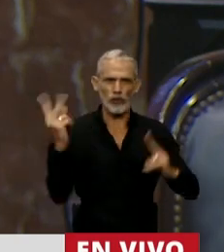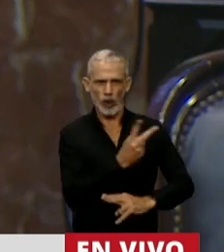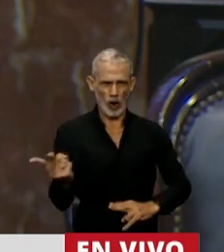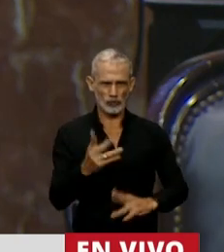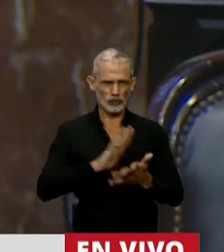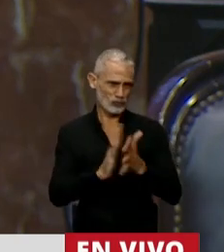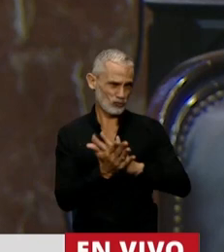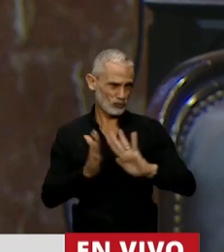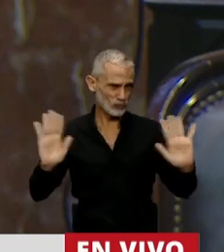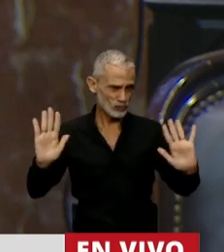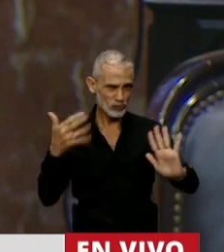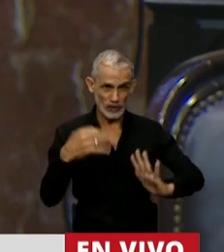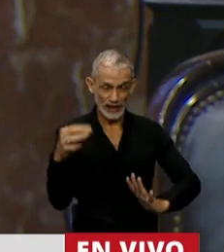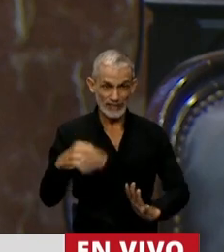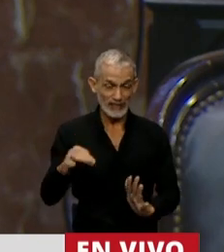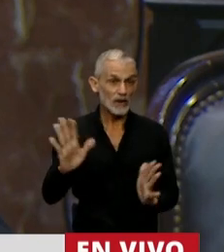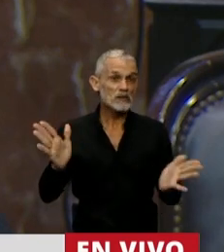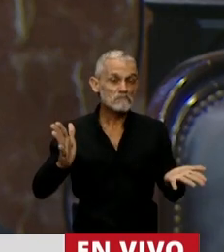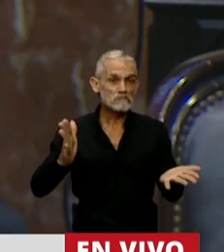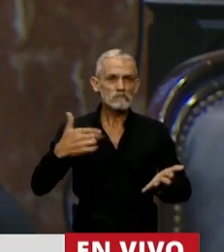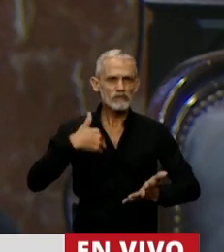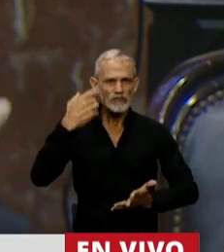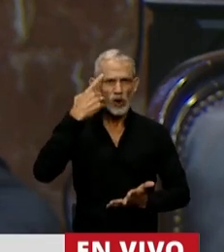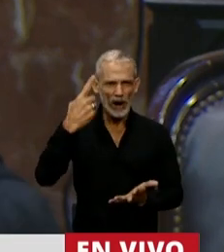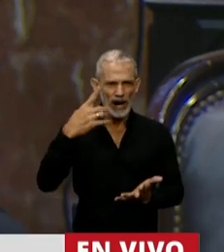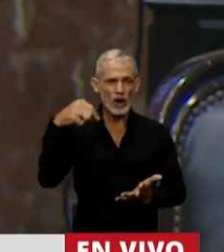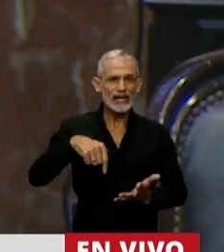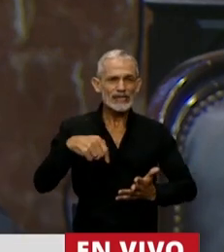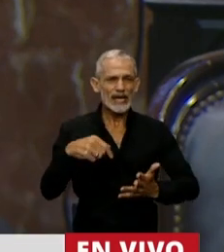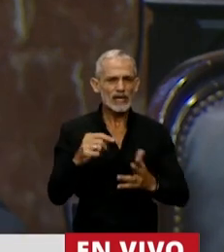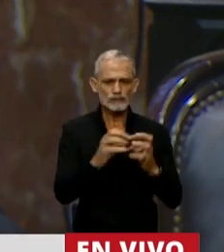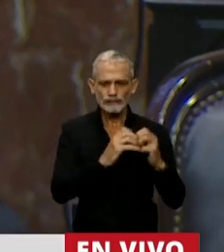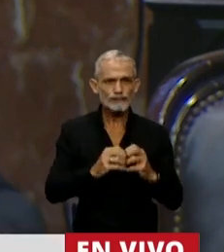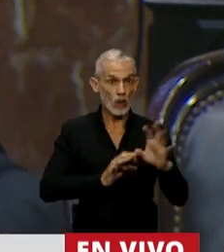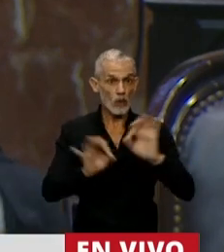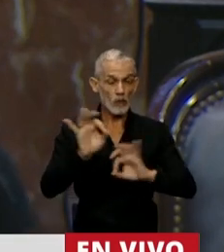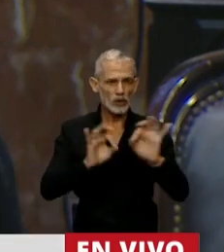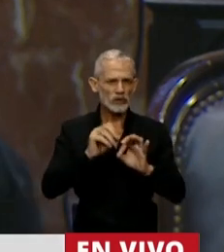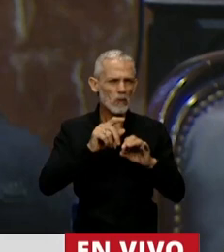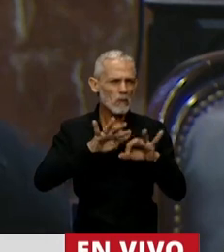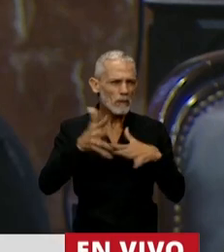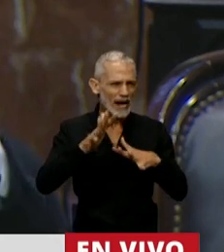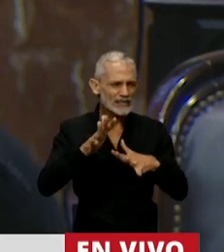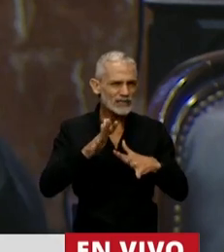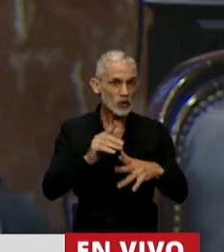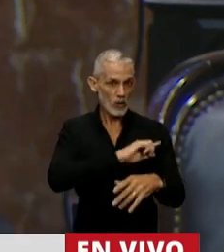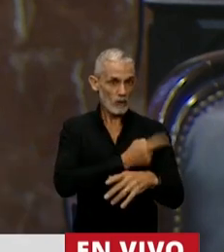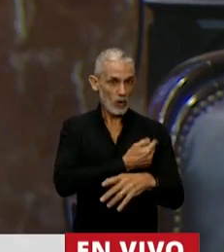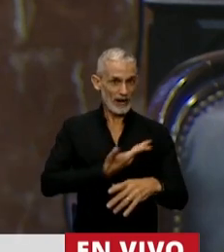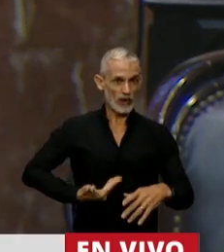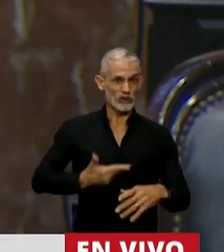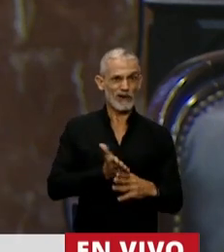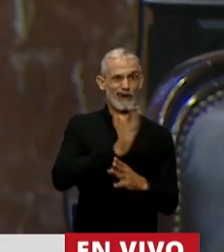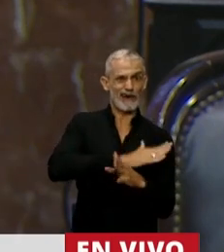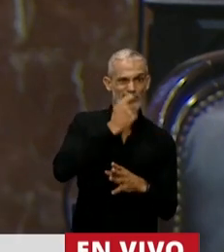Porque parece que cuando este tratamiento de un proyecto muy similar lo instó el Poder Ejecutivo